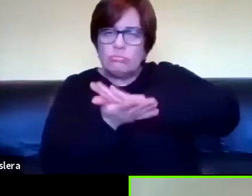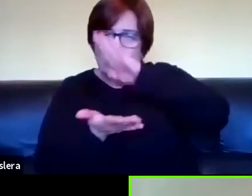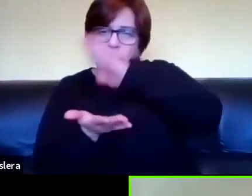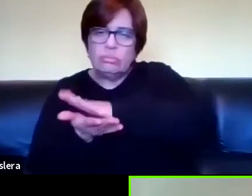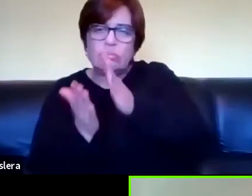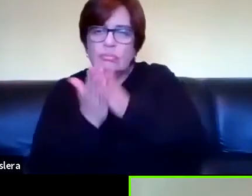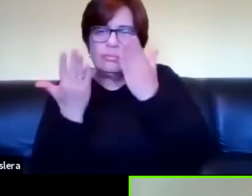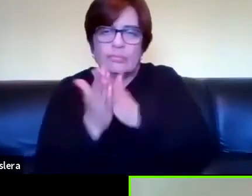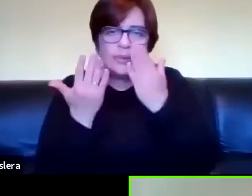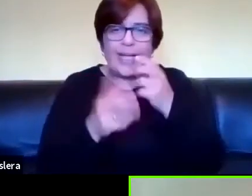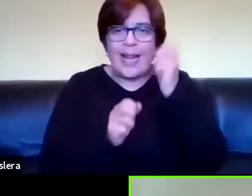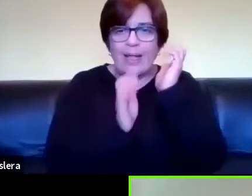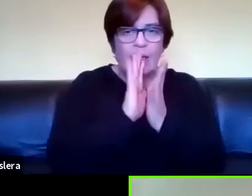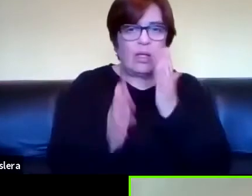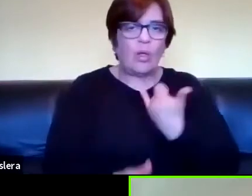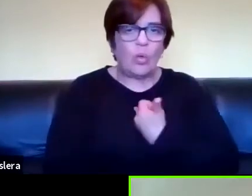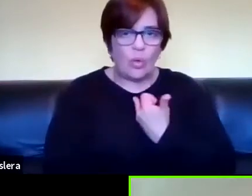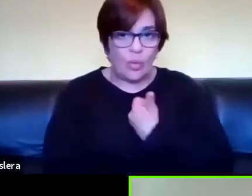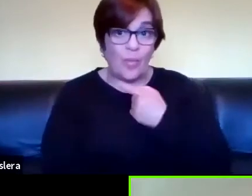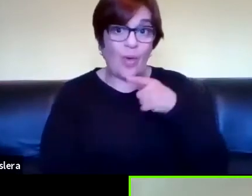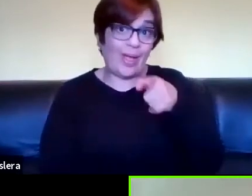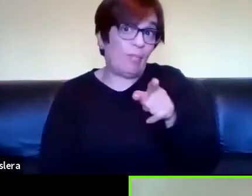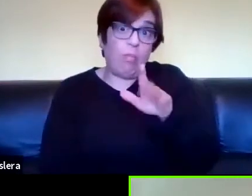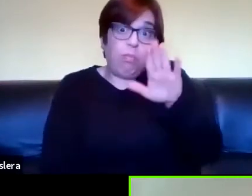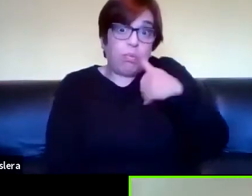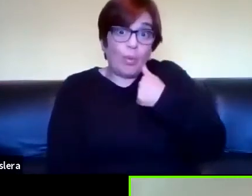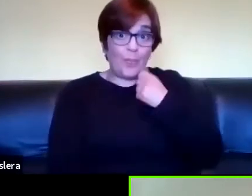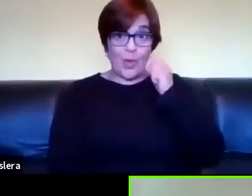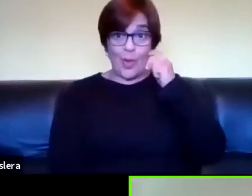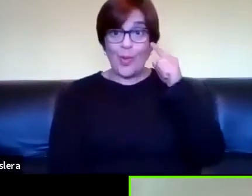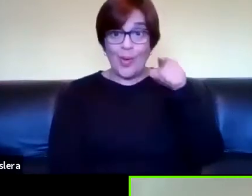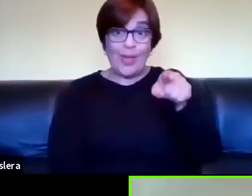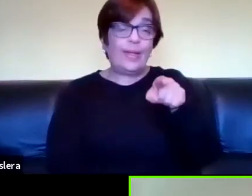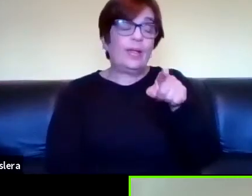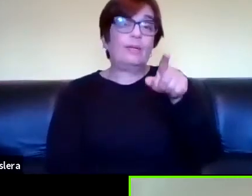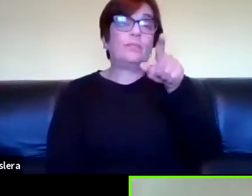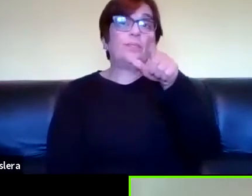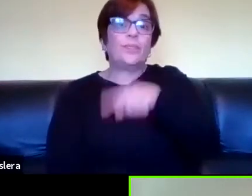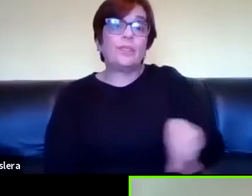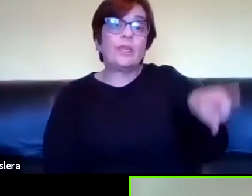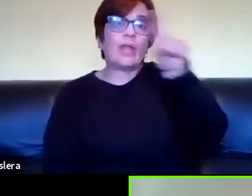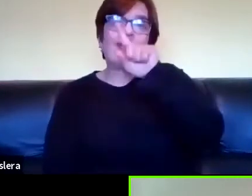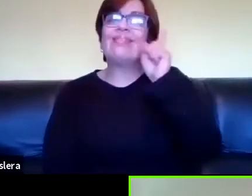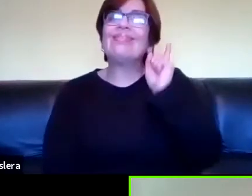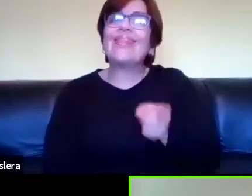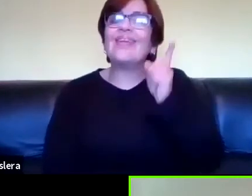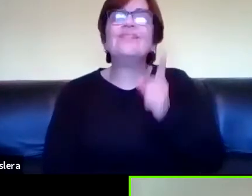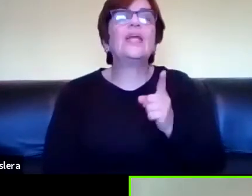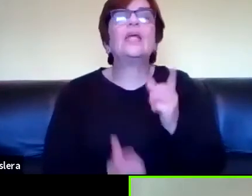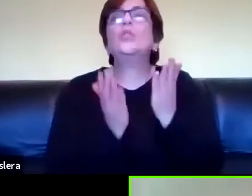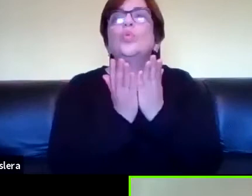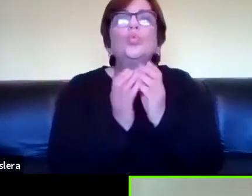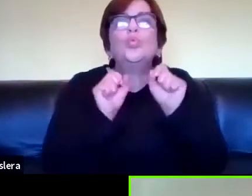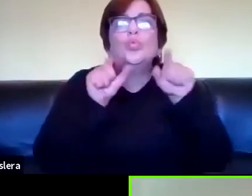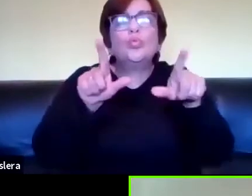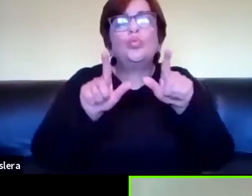de señas que era lengua materna que ellos consideran que hay que leer en la propia lengua entonces